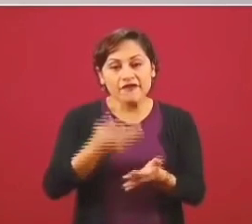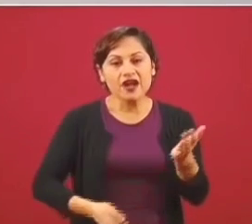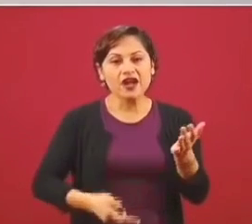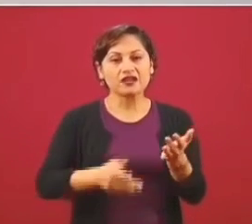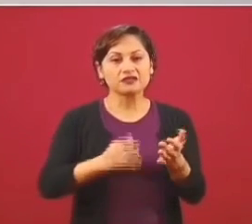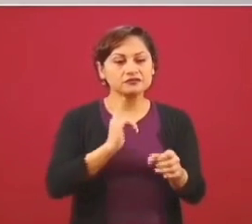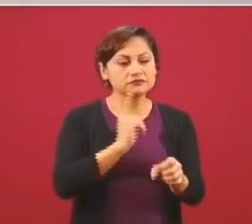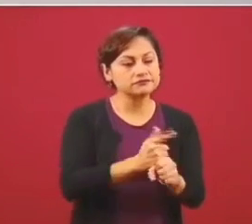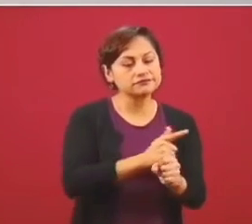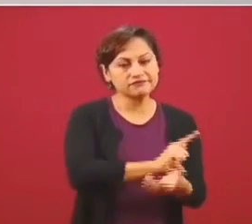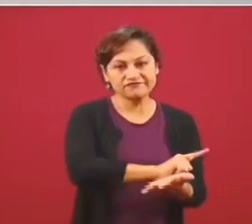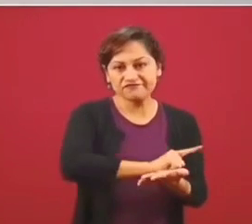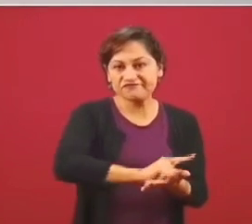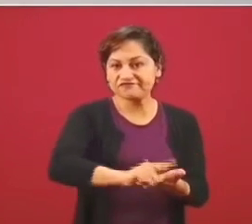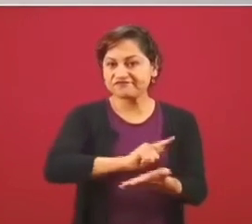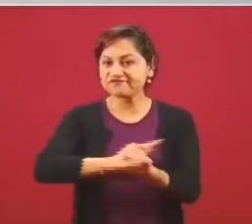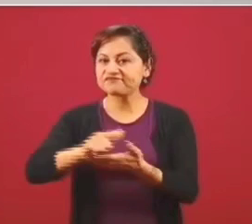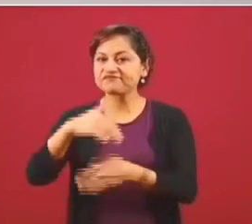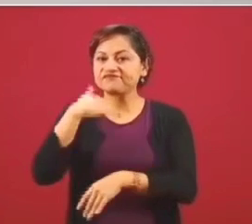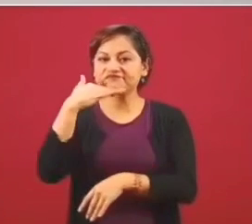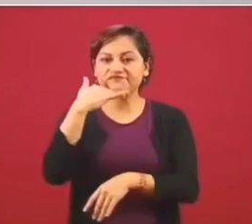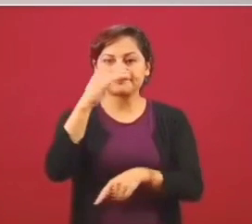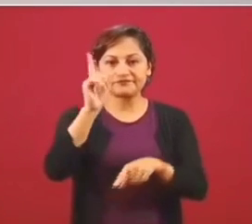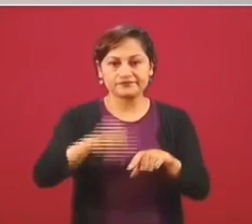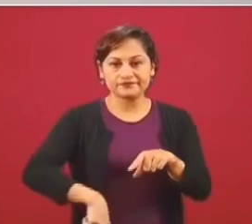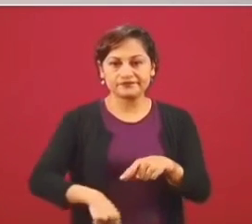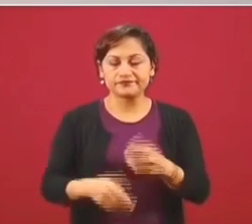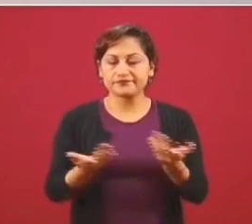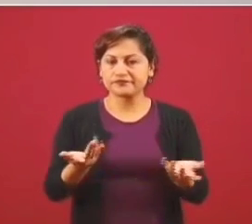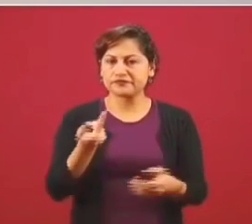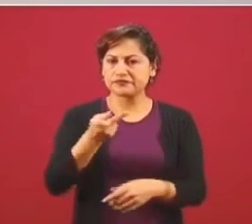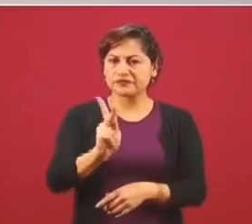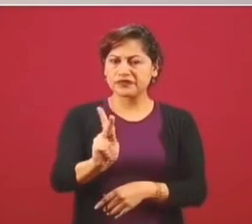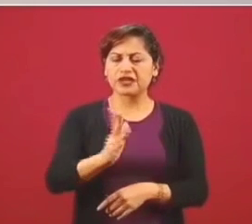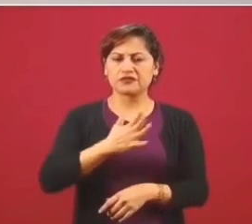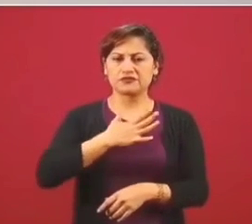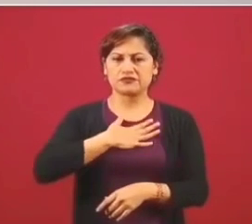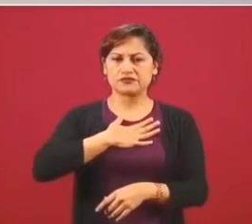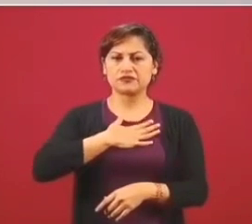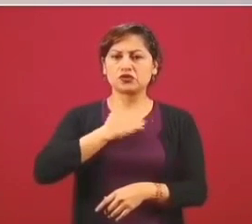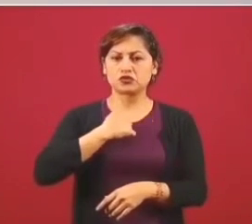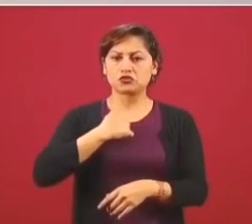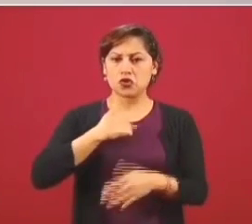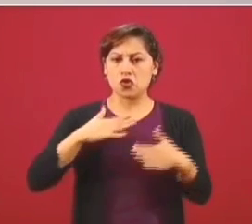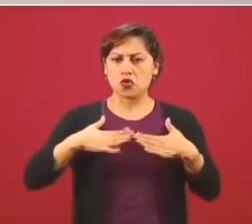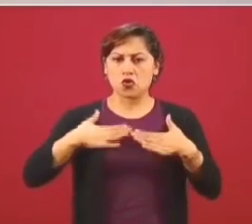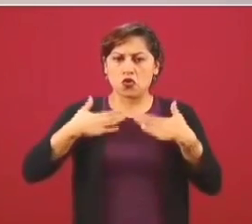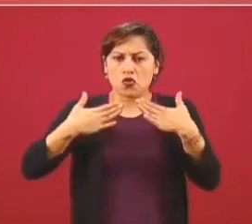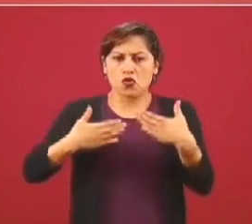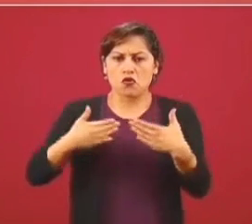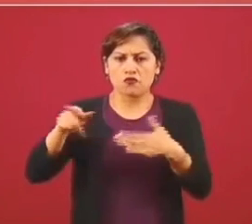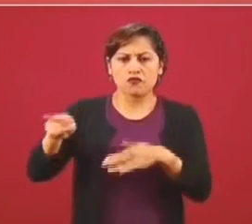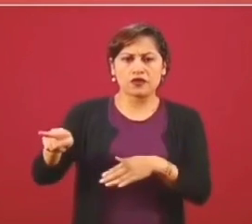mucha confianza en el secretario de Marina,